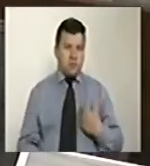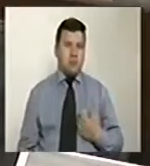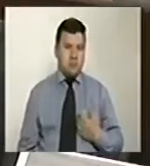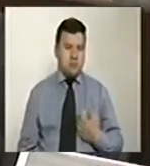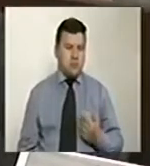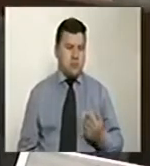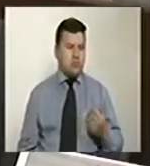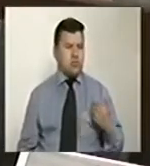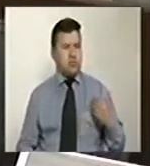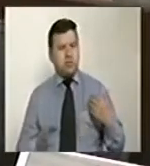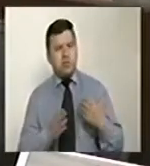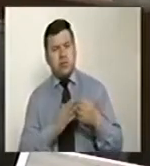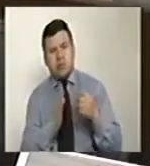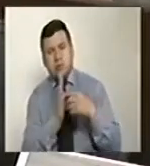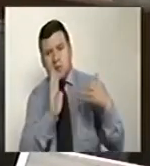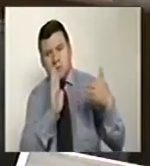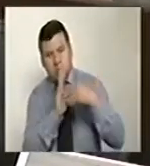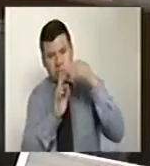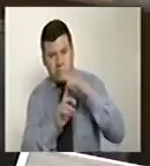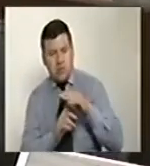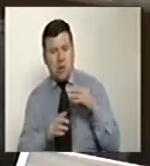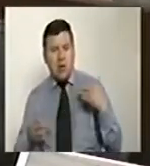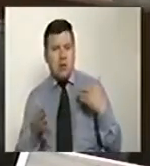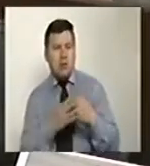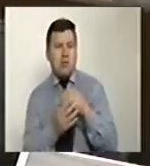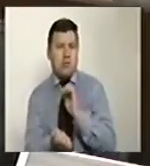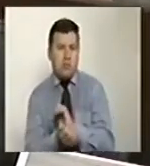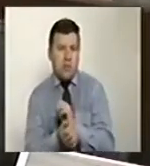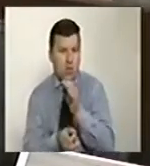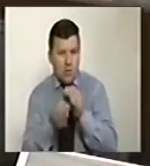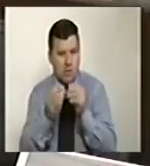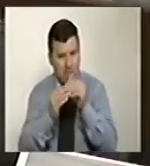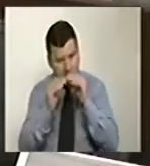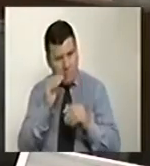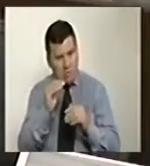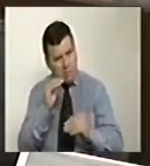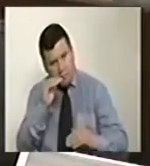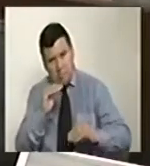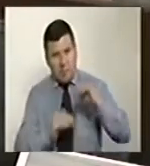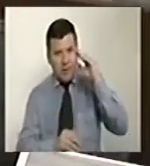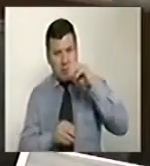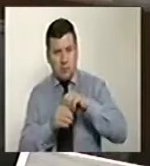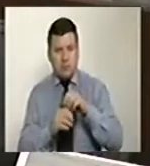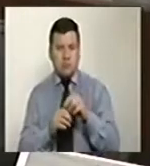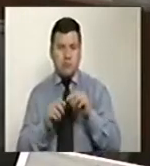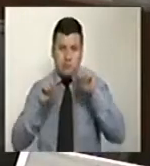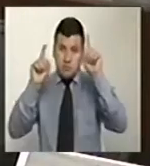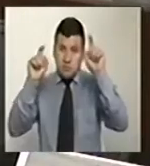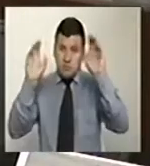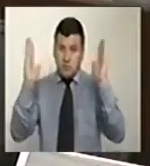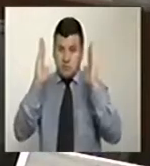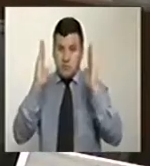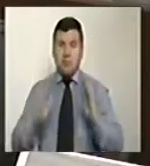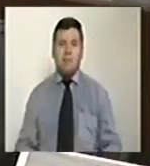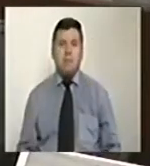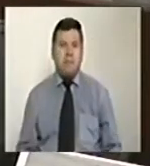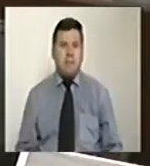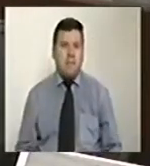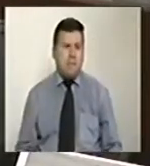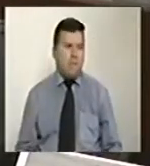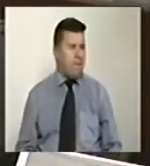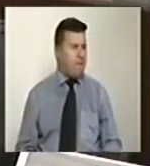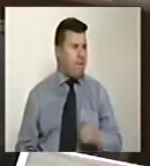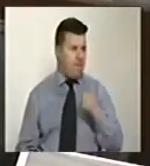su duración no podrá ser inferior a la duración de la pena contemplada en este artículo, cierro comillas. Otro de los